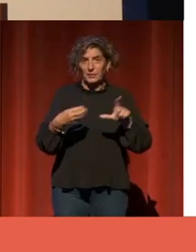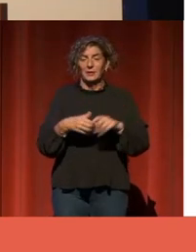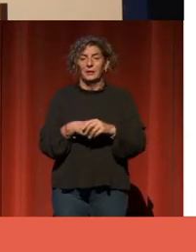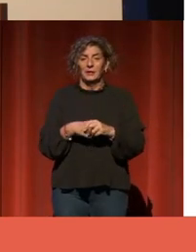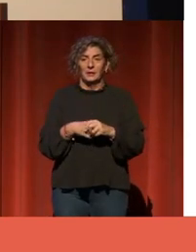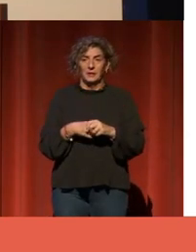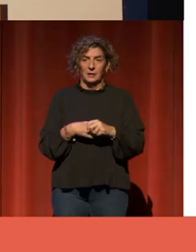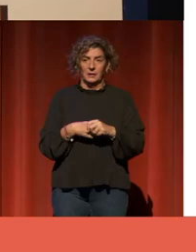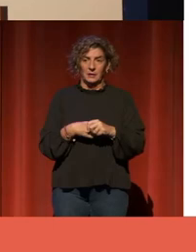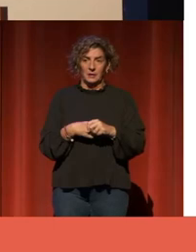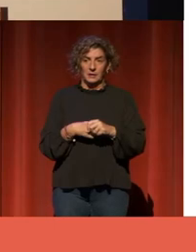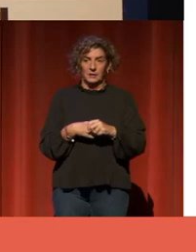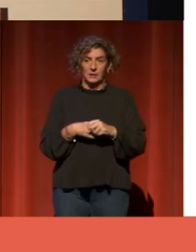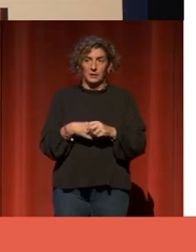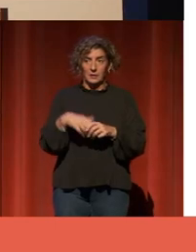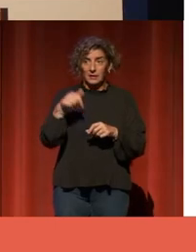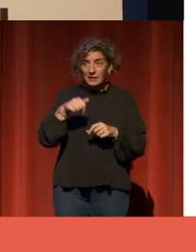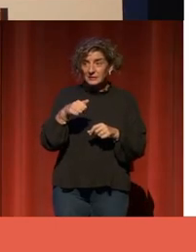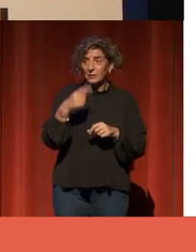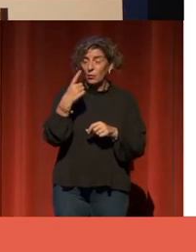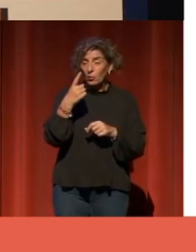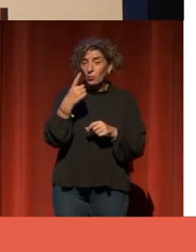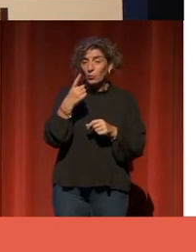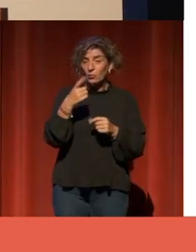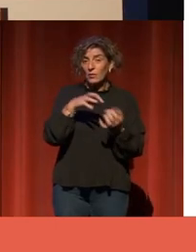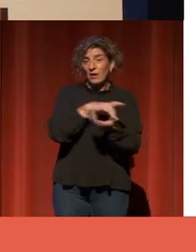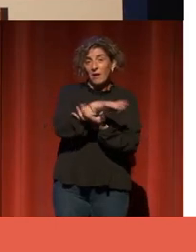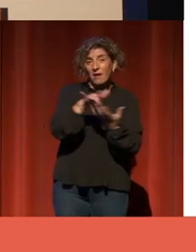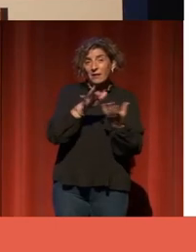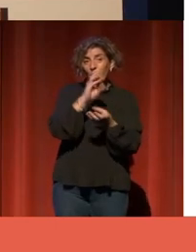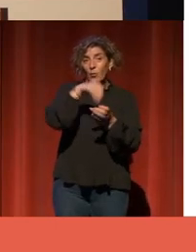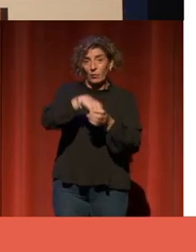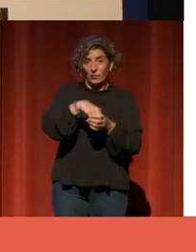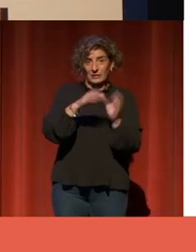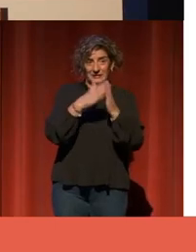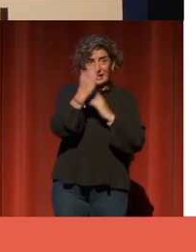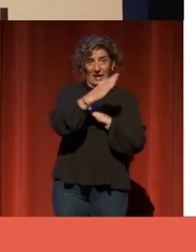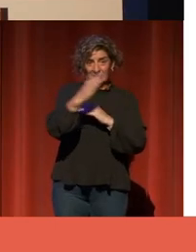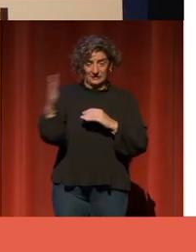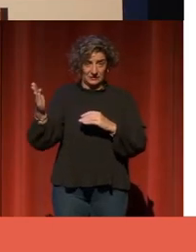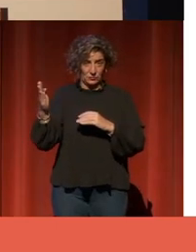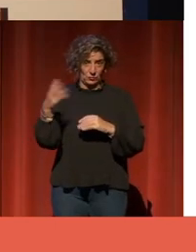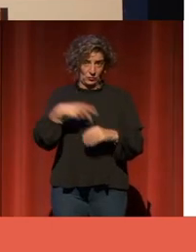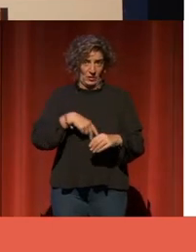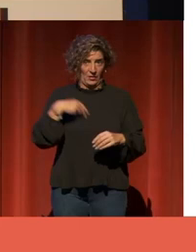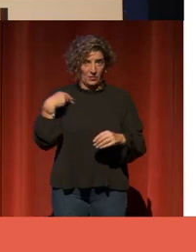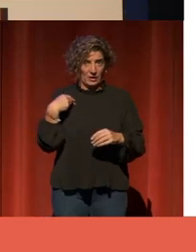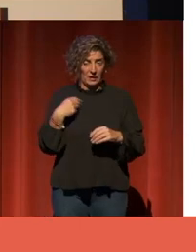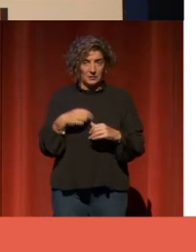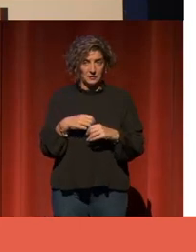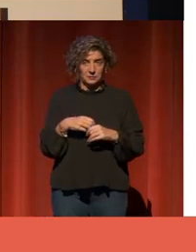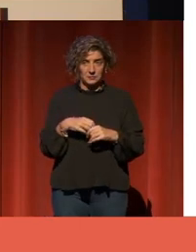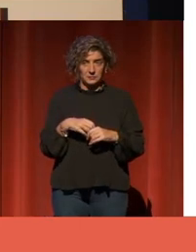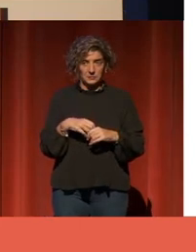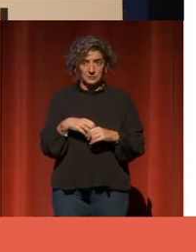atribuciones, de hecho, es una de las atribuciones del Archivo Nacional, que es